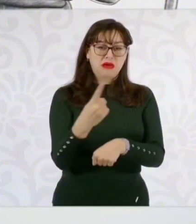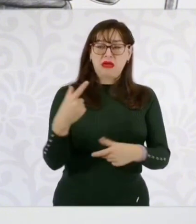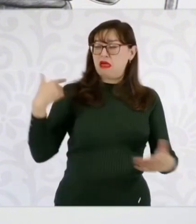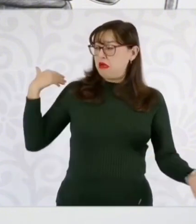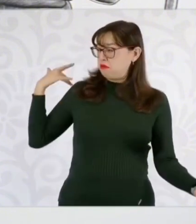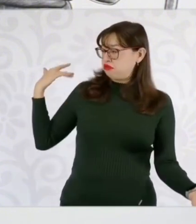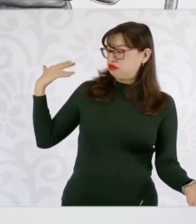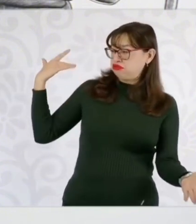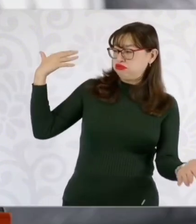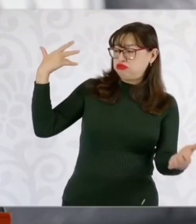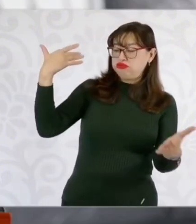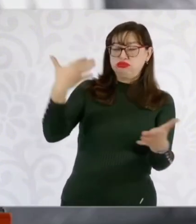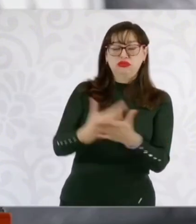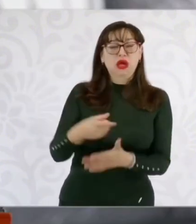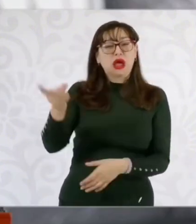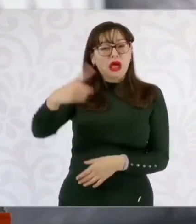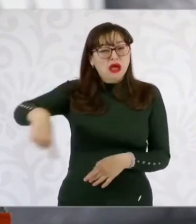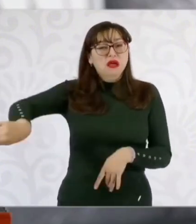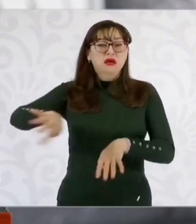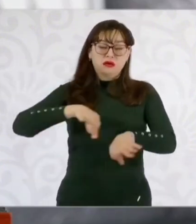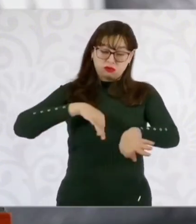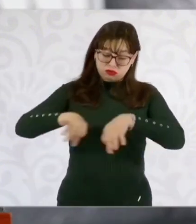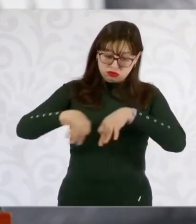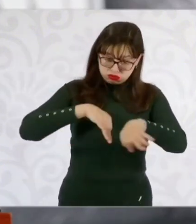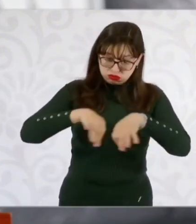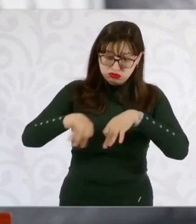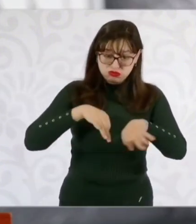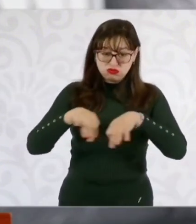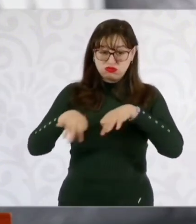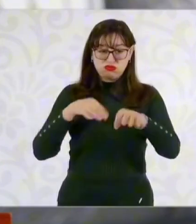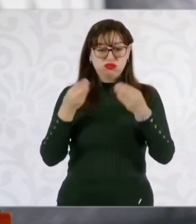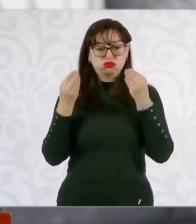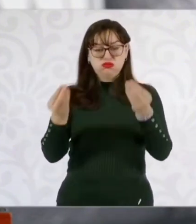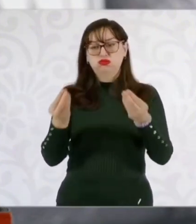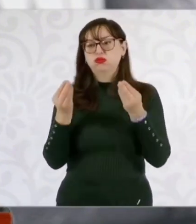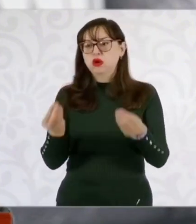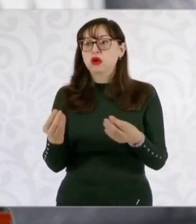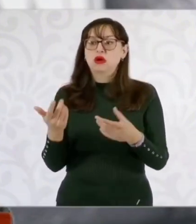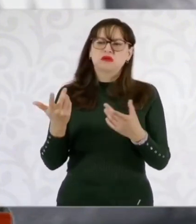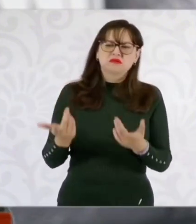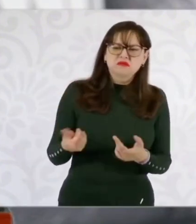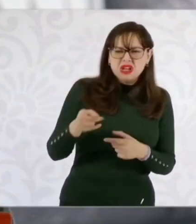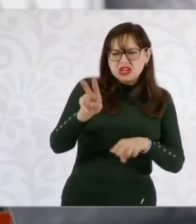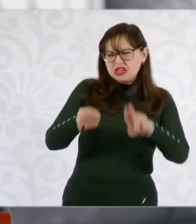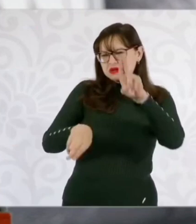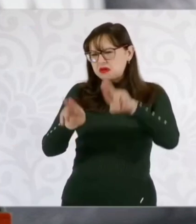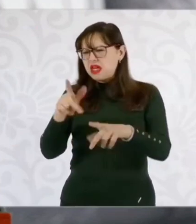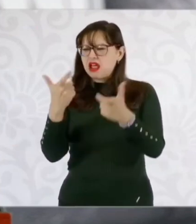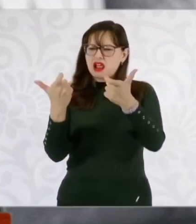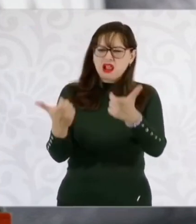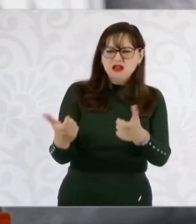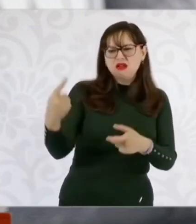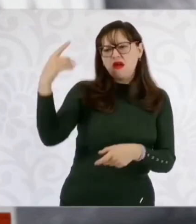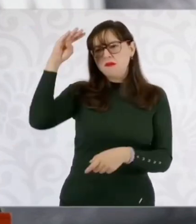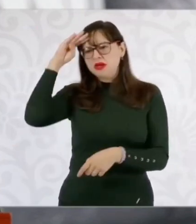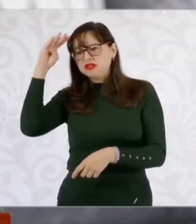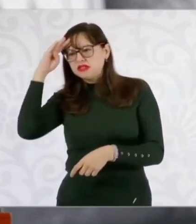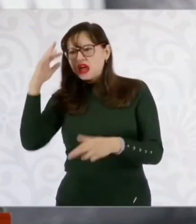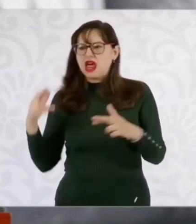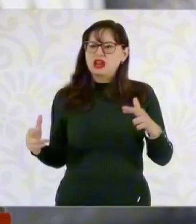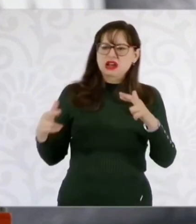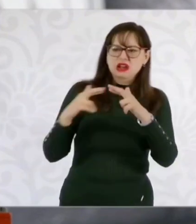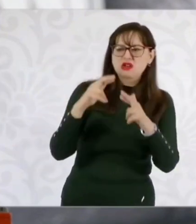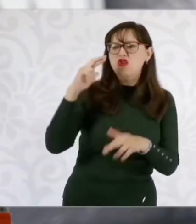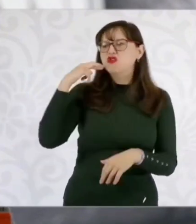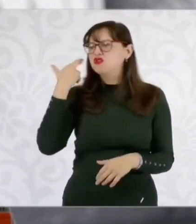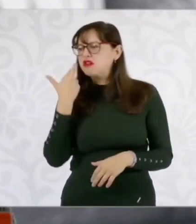a México, sin importar condición económica, social, racial, postura ideológica, política o